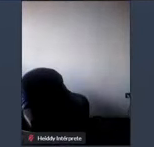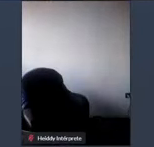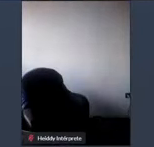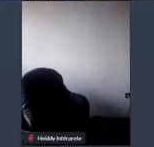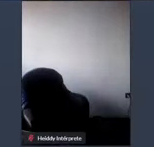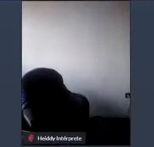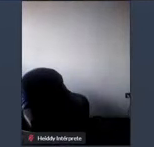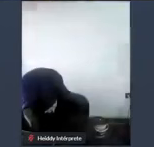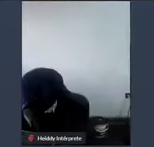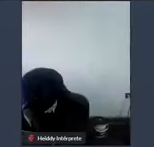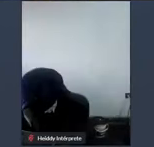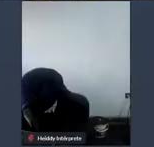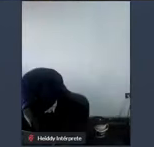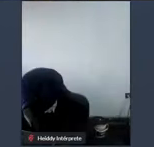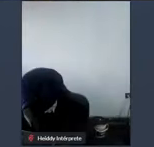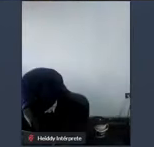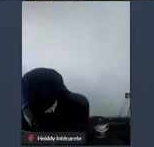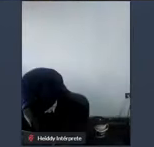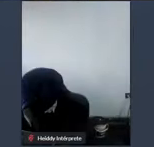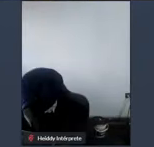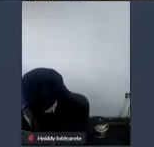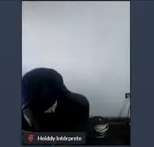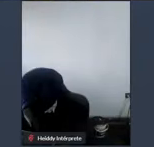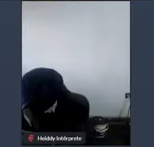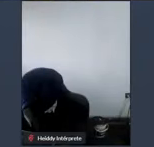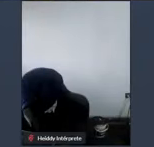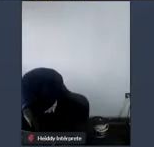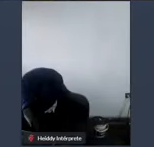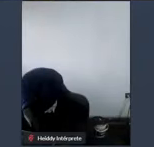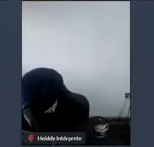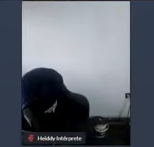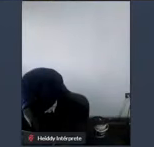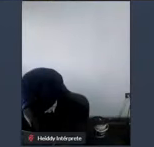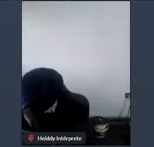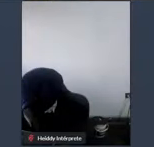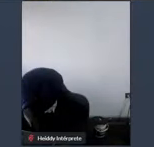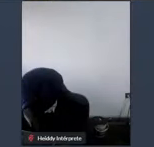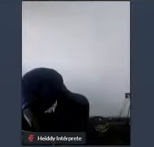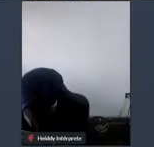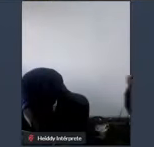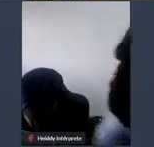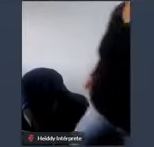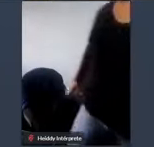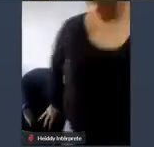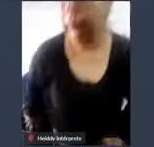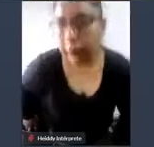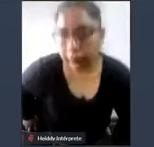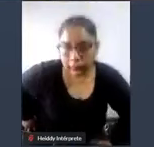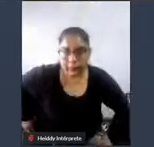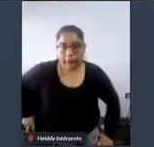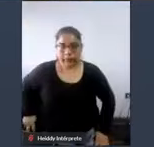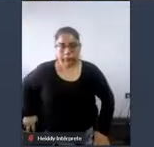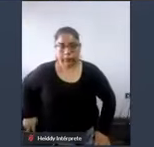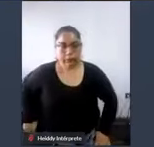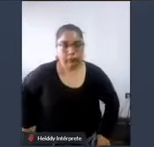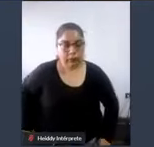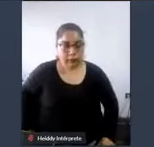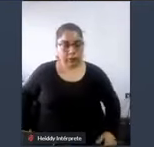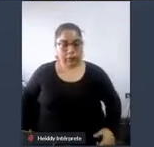el bombero que queremos que no sea que no sea una emergencia donde haya que lamentar bien